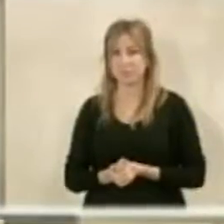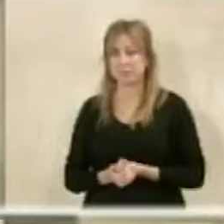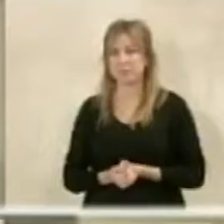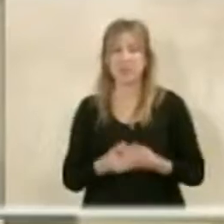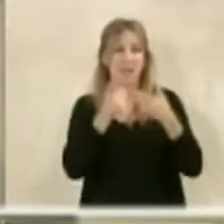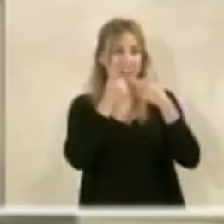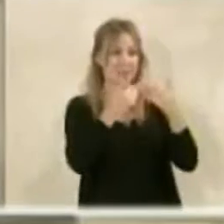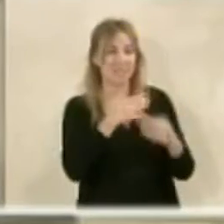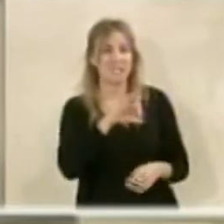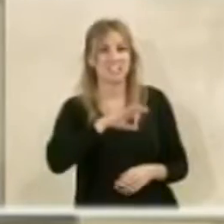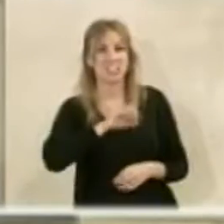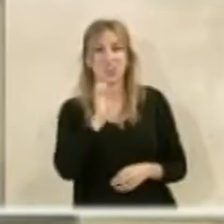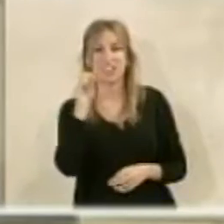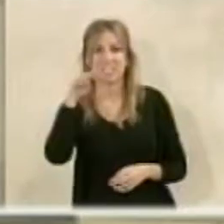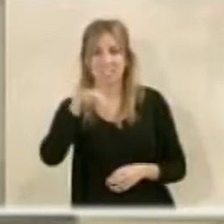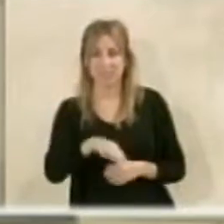Gracias, señor Esteban.